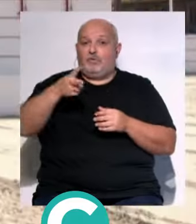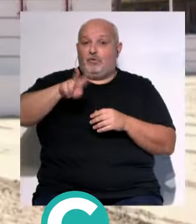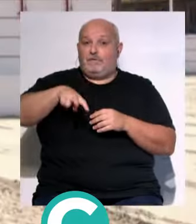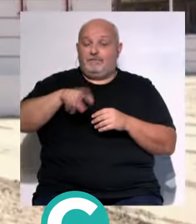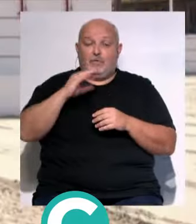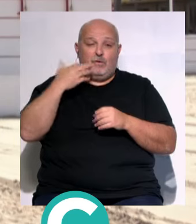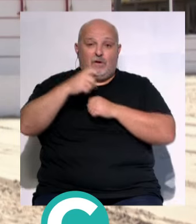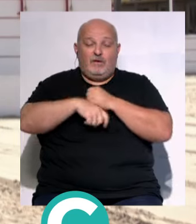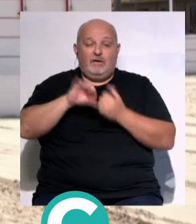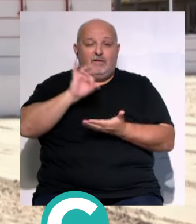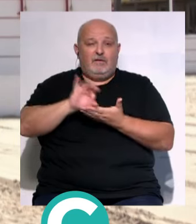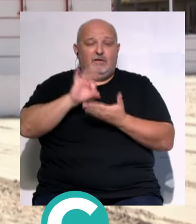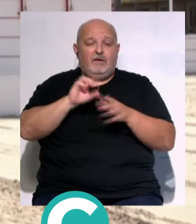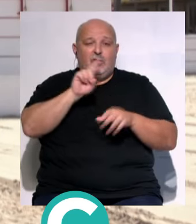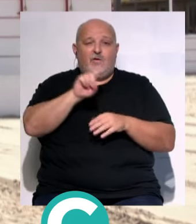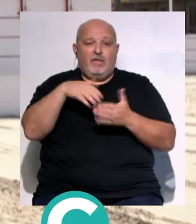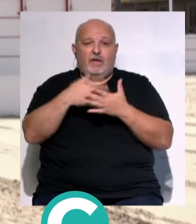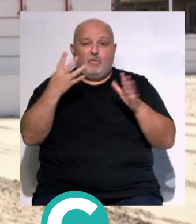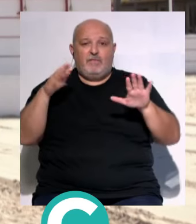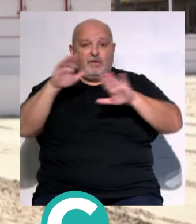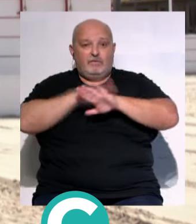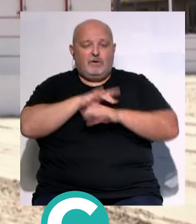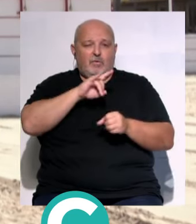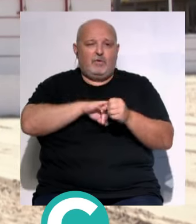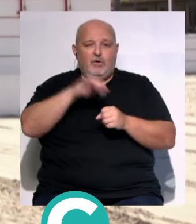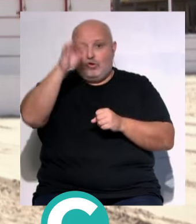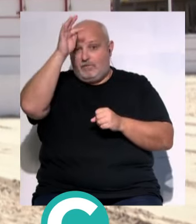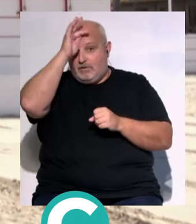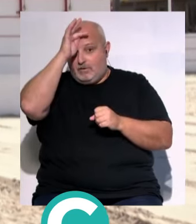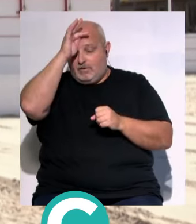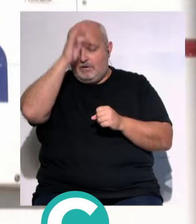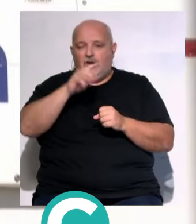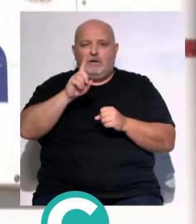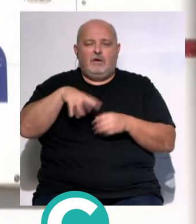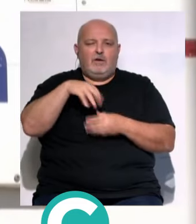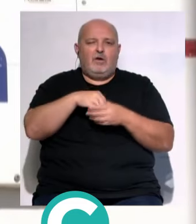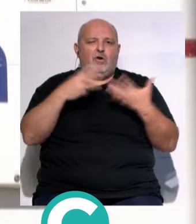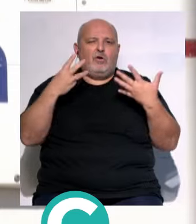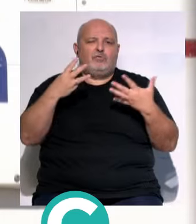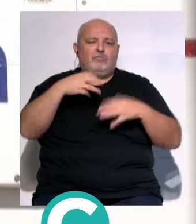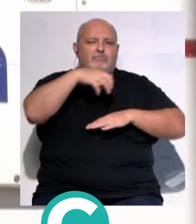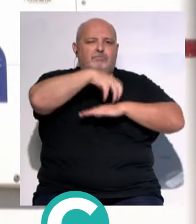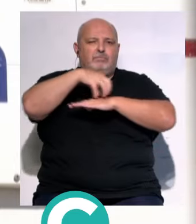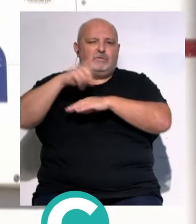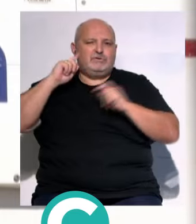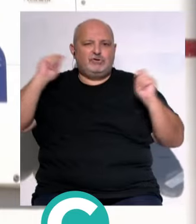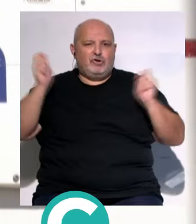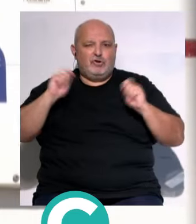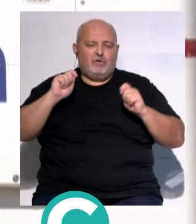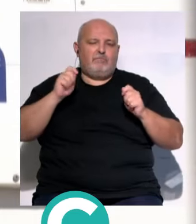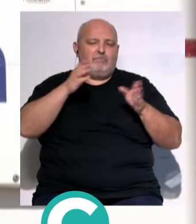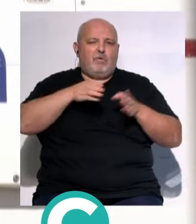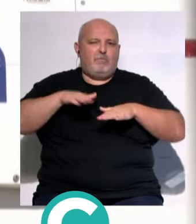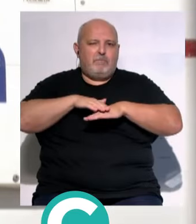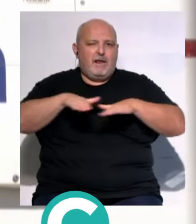meses, el horario de los servicios... ...será de 11 a 9 de la noche, de lunes a domingo... ...y abarcará los ocho puestos de socorro... ...módulos, playa